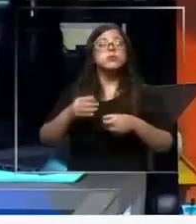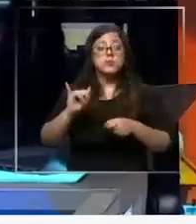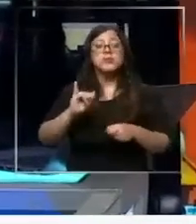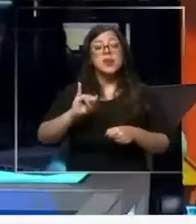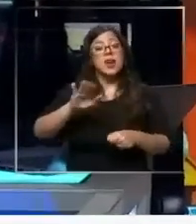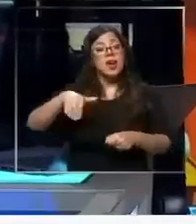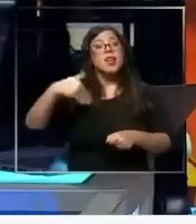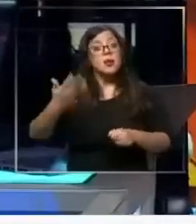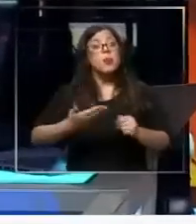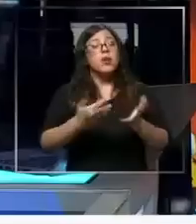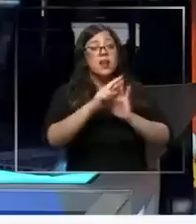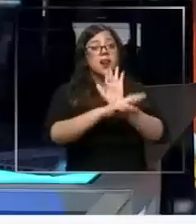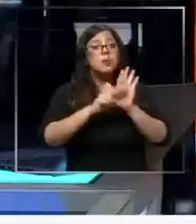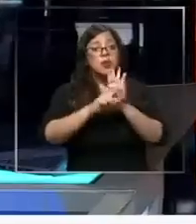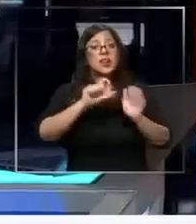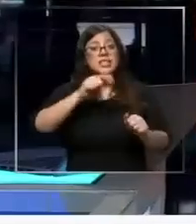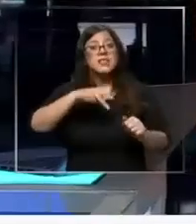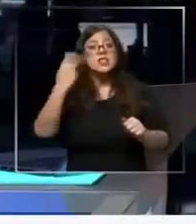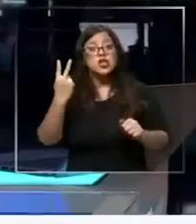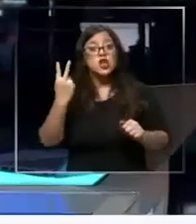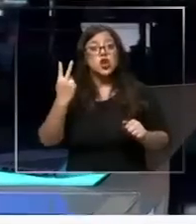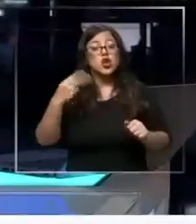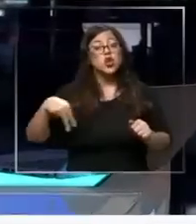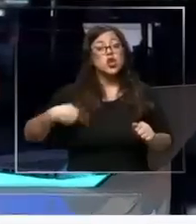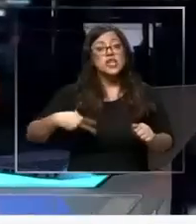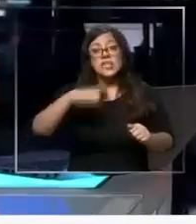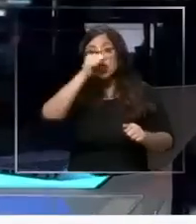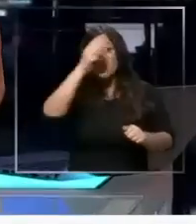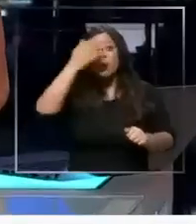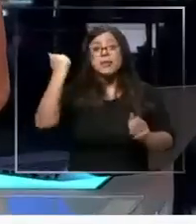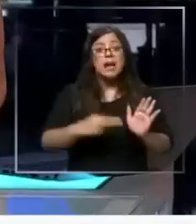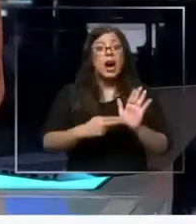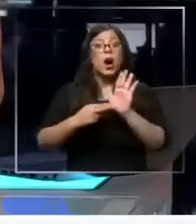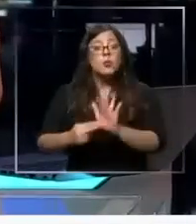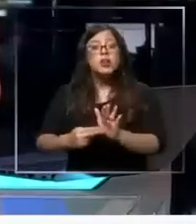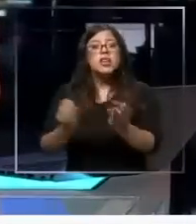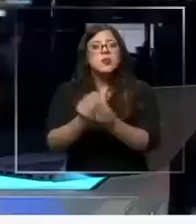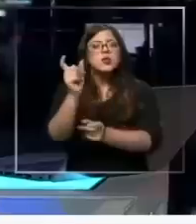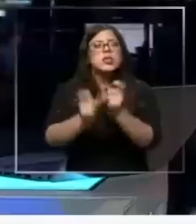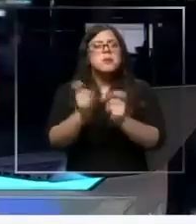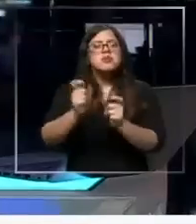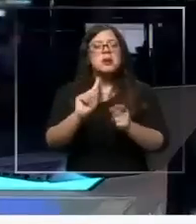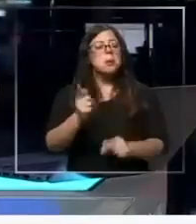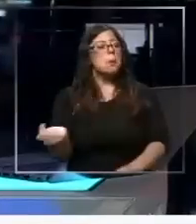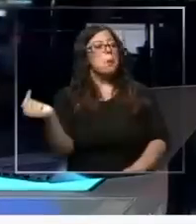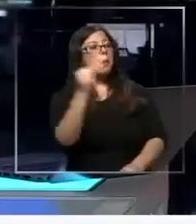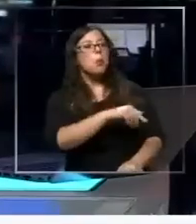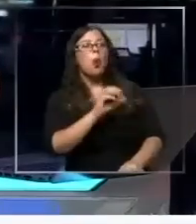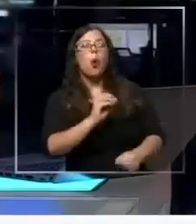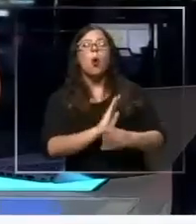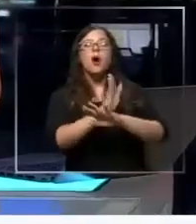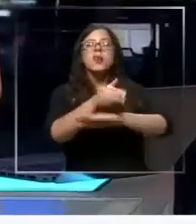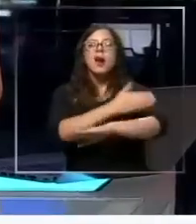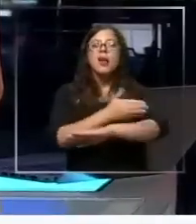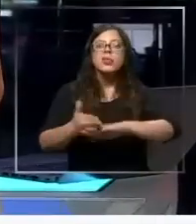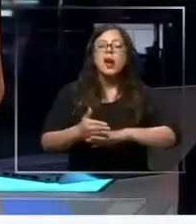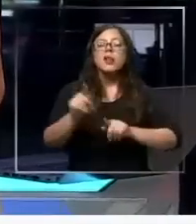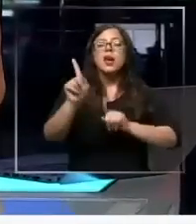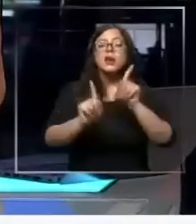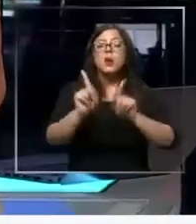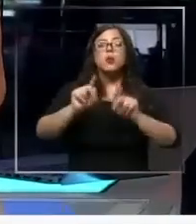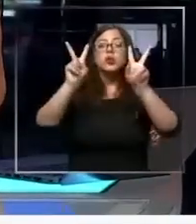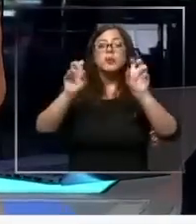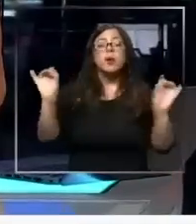Televisión Noticias el domingo, que mostró como muchos parlamentarios llegan atrasados o sencillamente prácticamente no están en la sala. Entre las conductas indebidas que podrían ser